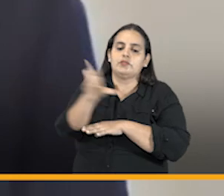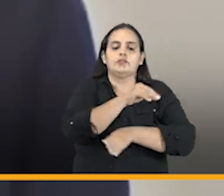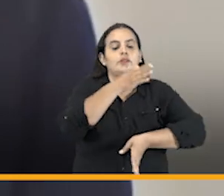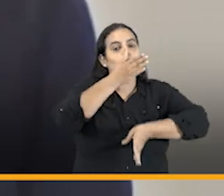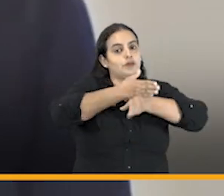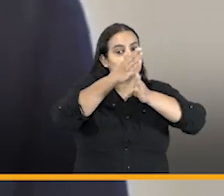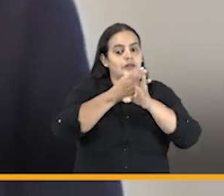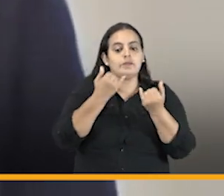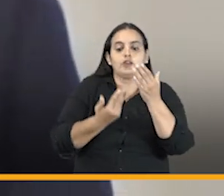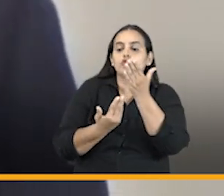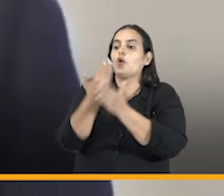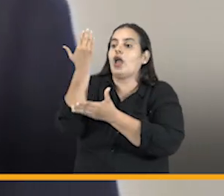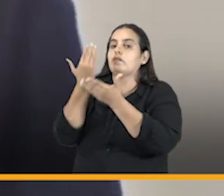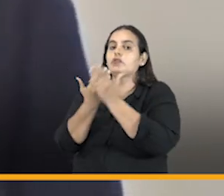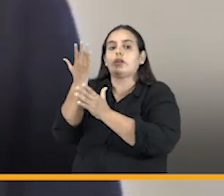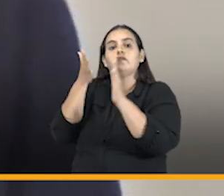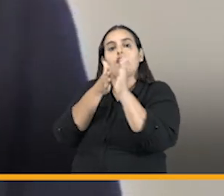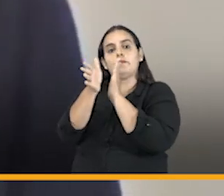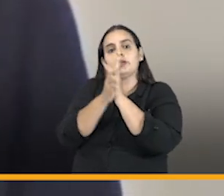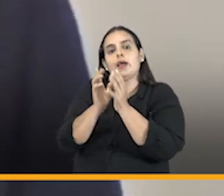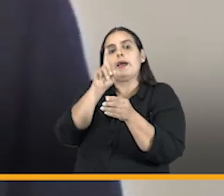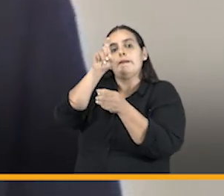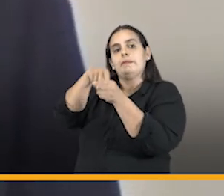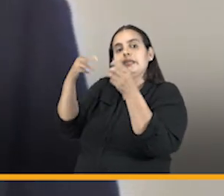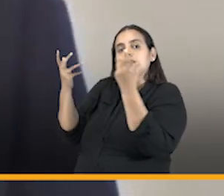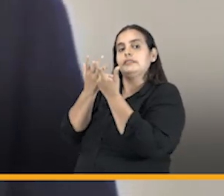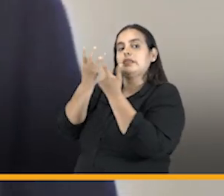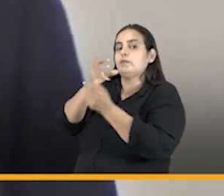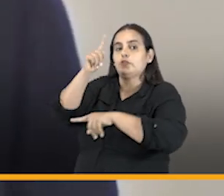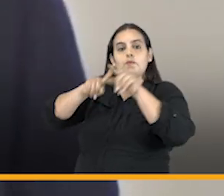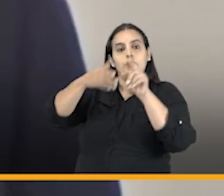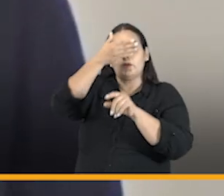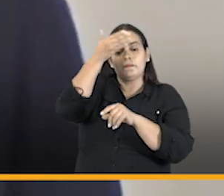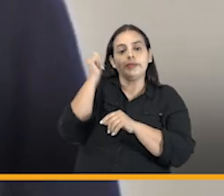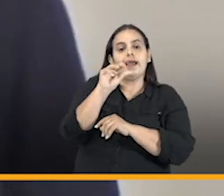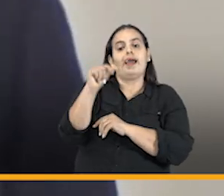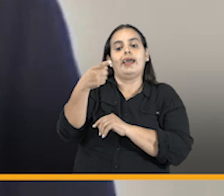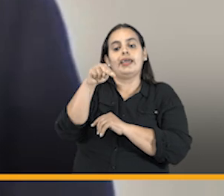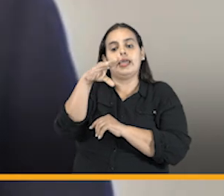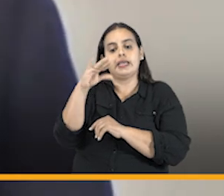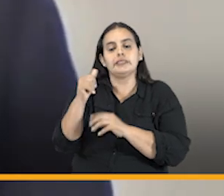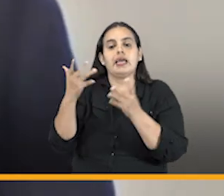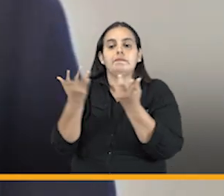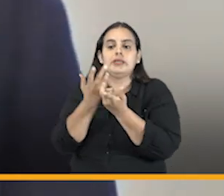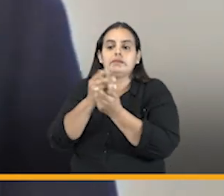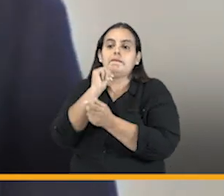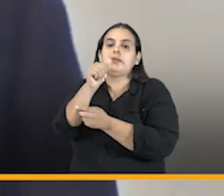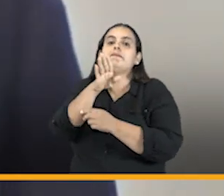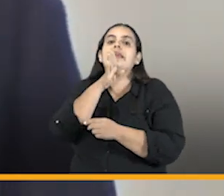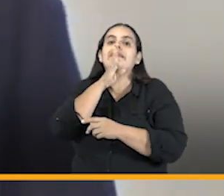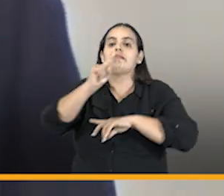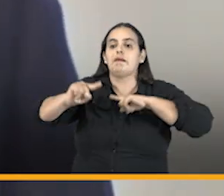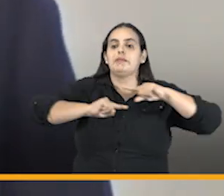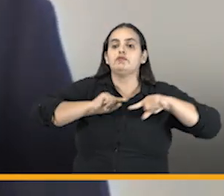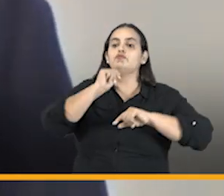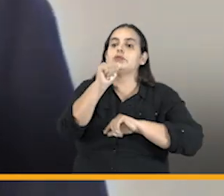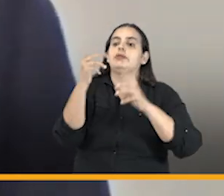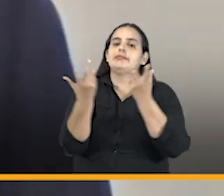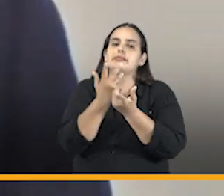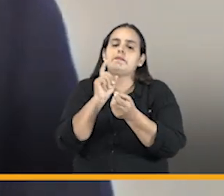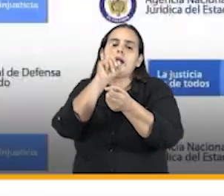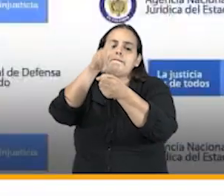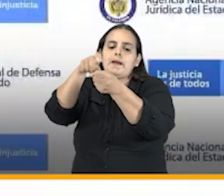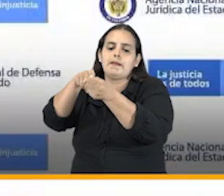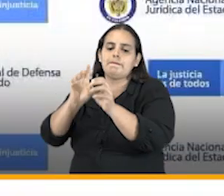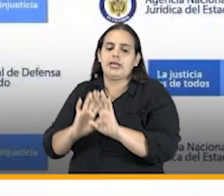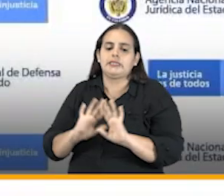sigan actualizando su información en el sistema no olviden que la agencia lo administra pero el sistema es de ustedes y para fortalecer